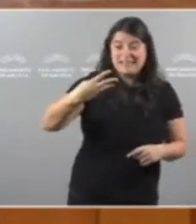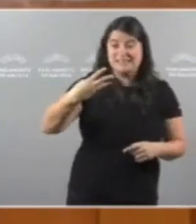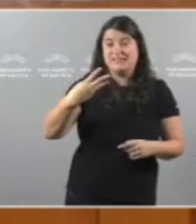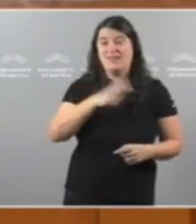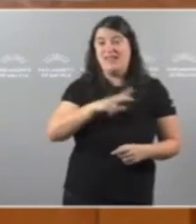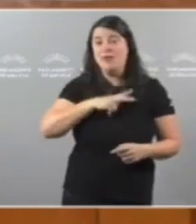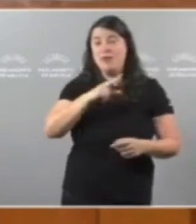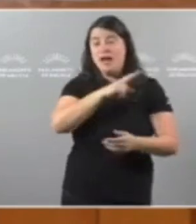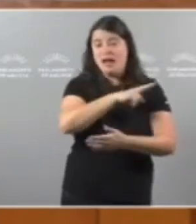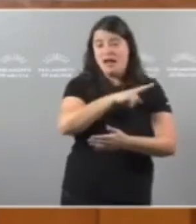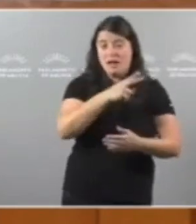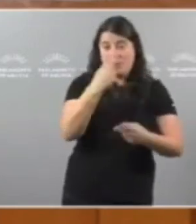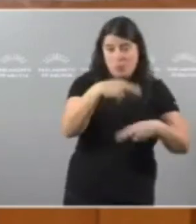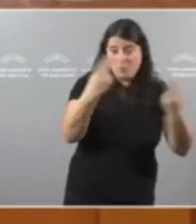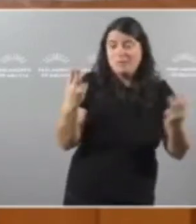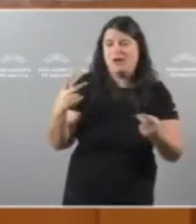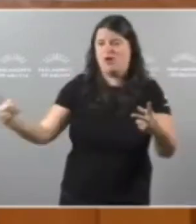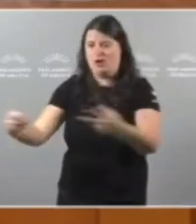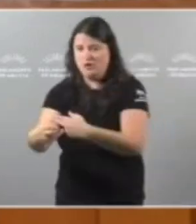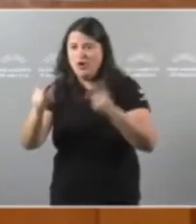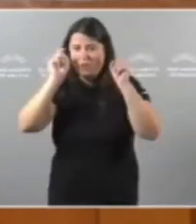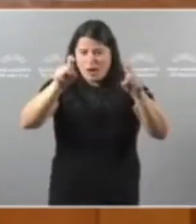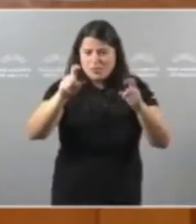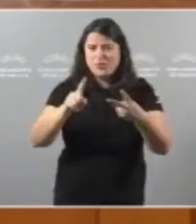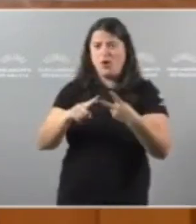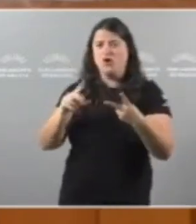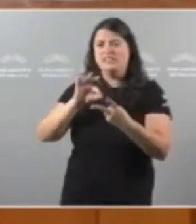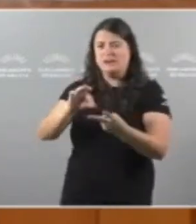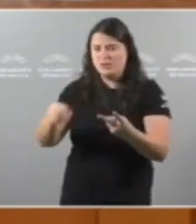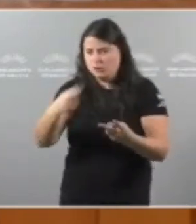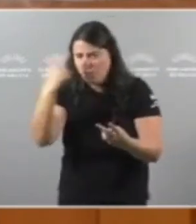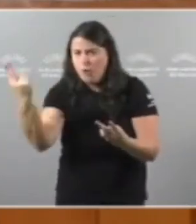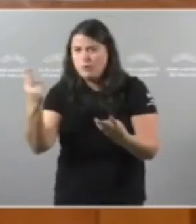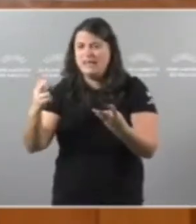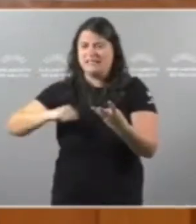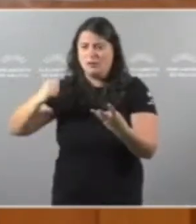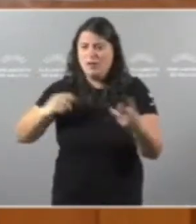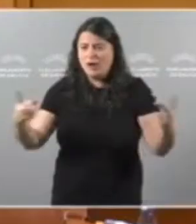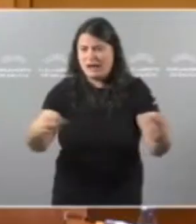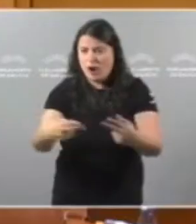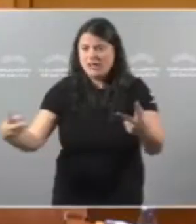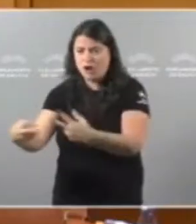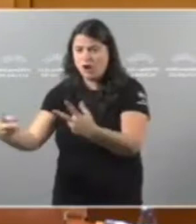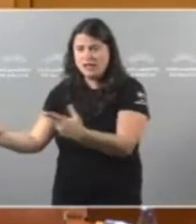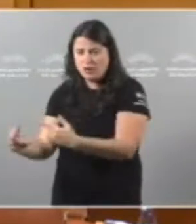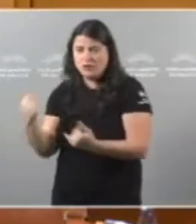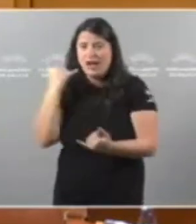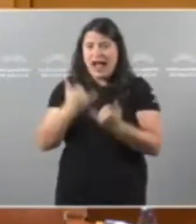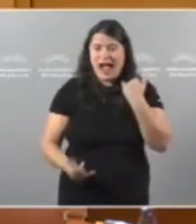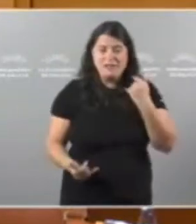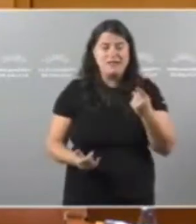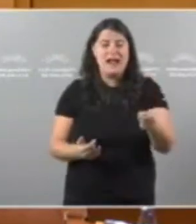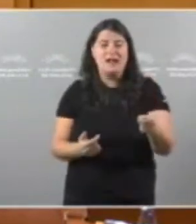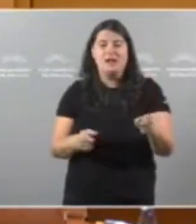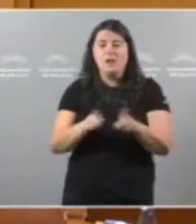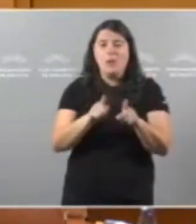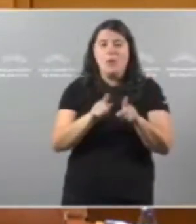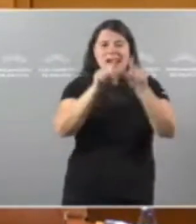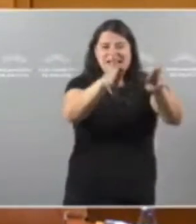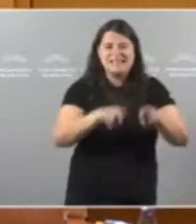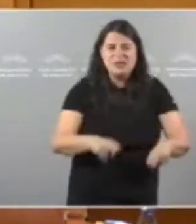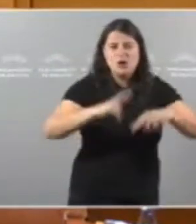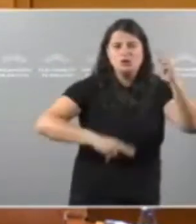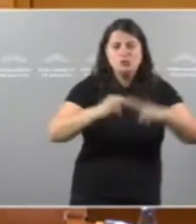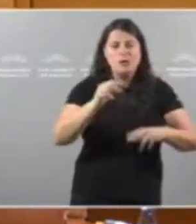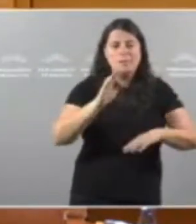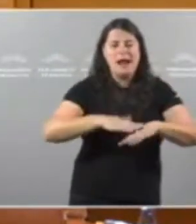Mentre recortaban a sanidade, na educación, nos servizos públicos E non era capaz de construir ninguna só residencia para